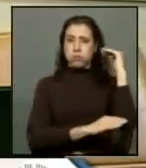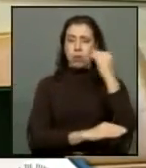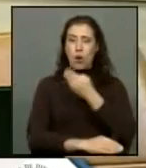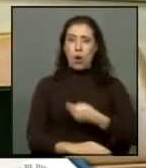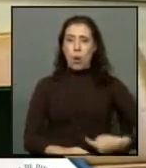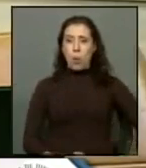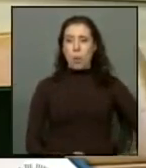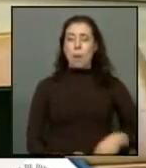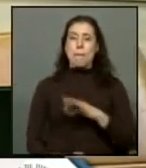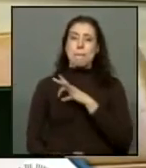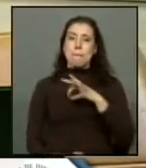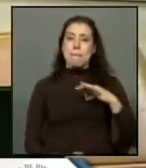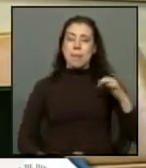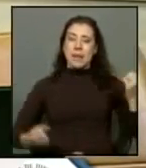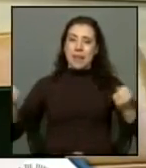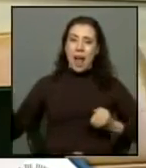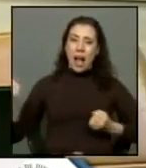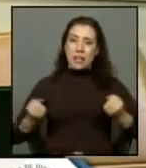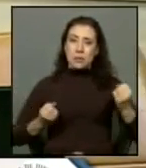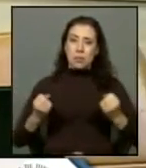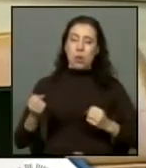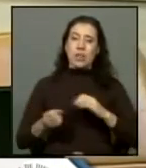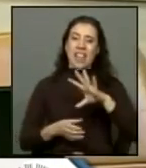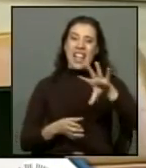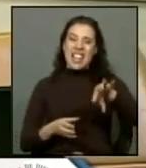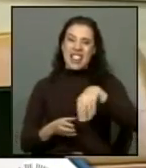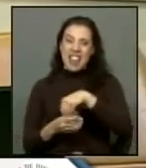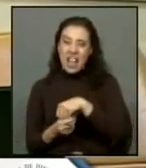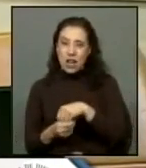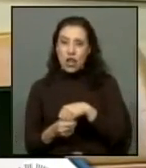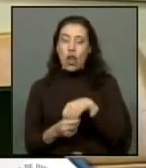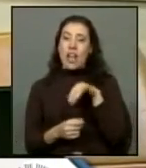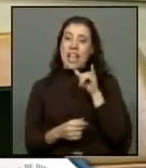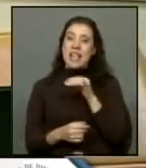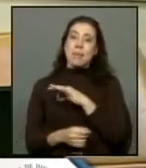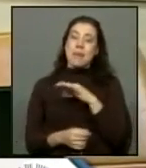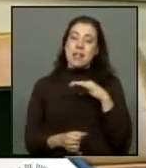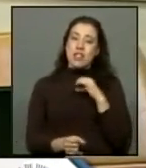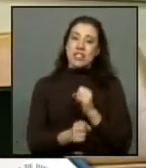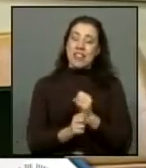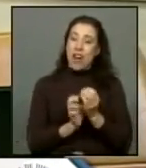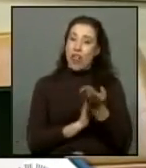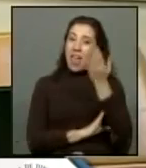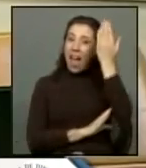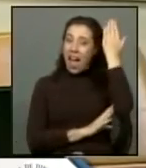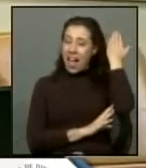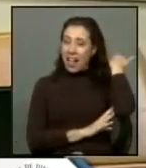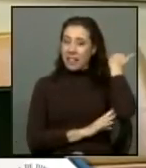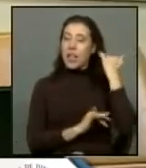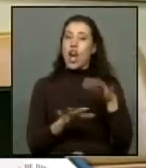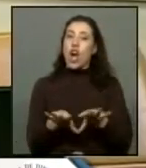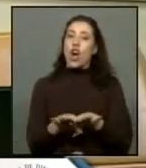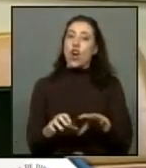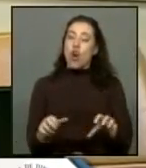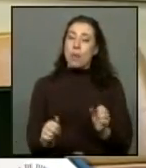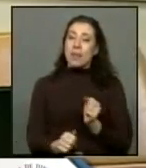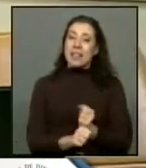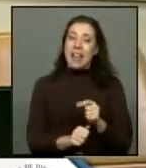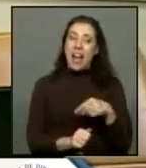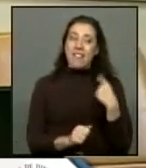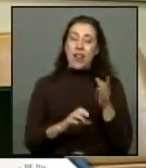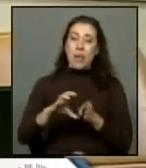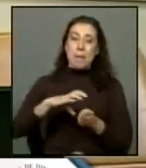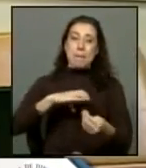básicamente, del Ministerio del Transporte, del Ministerio del Interior y del Ministerio del Trabajo de la época, se comprometió que a los trabajadores